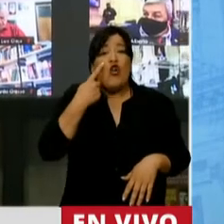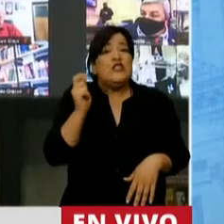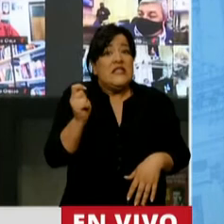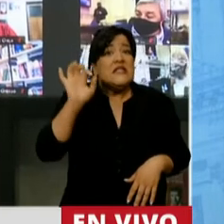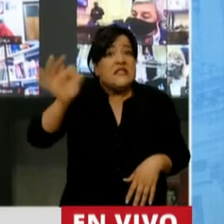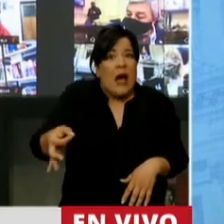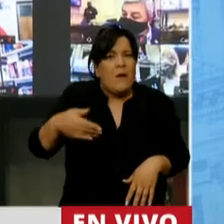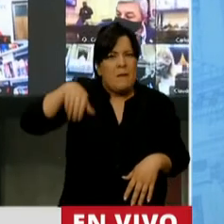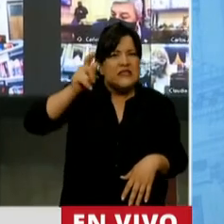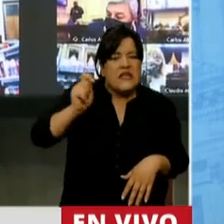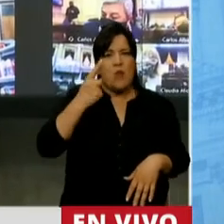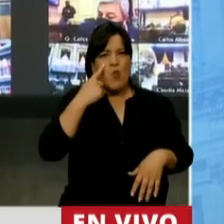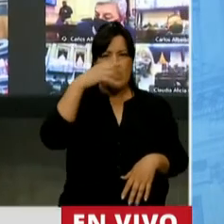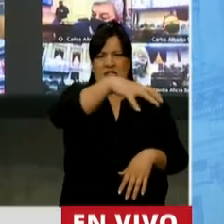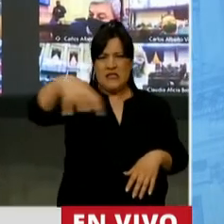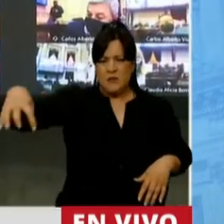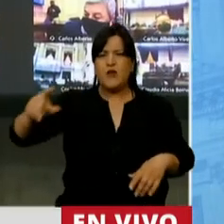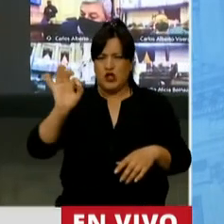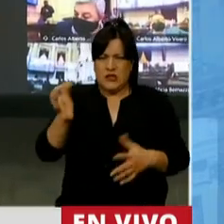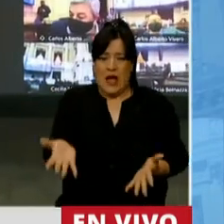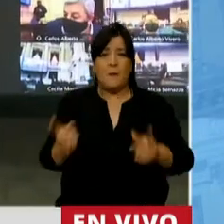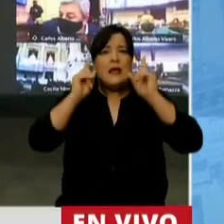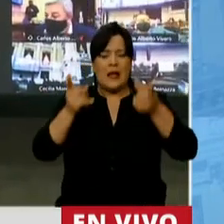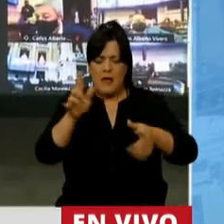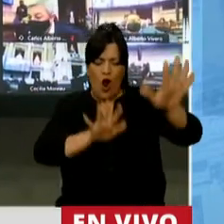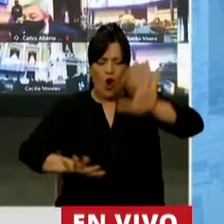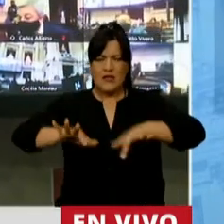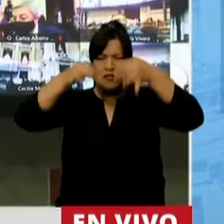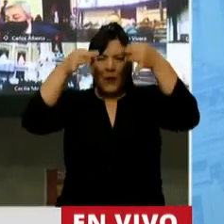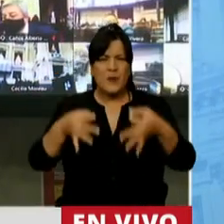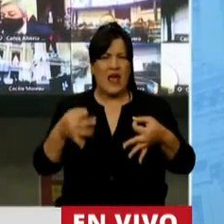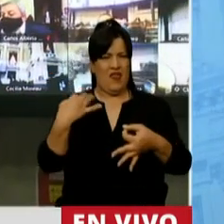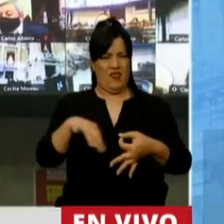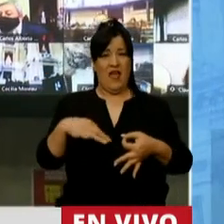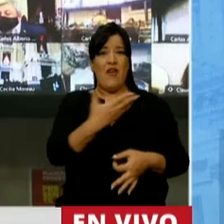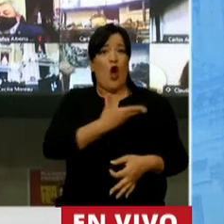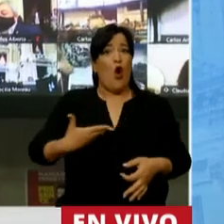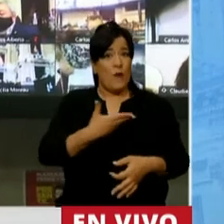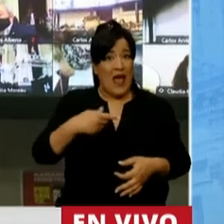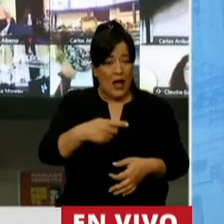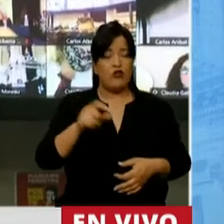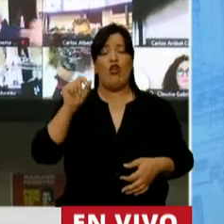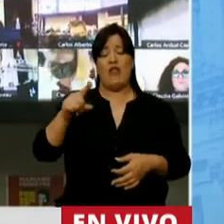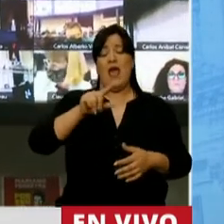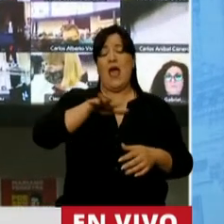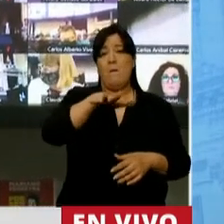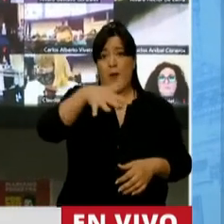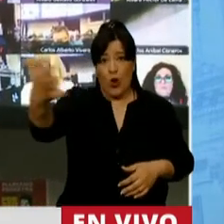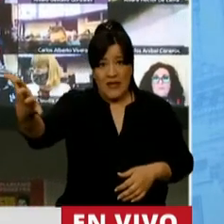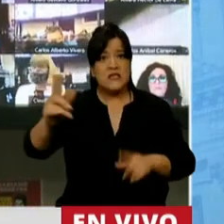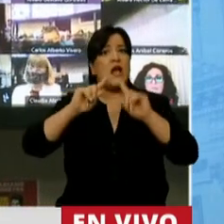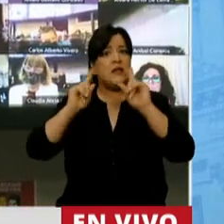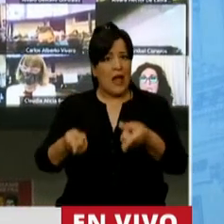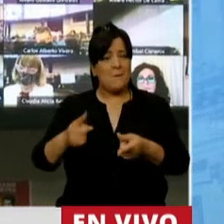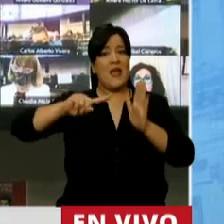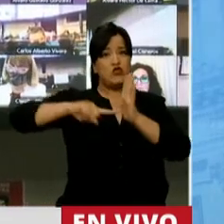municipios. También la capacidad de organización de los gobiernos, tanto de la provincia como de